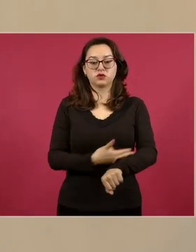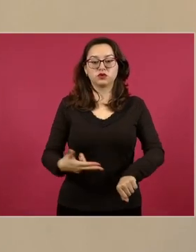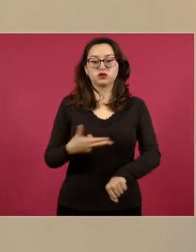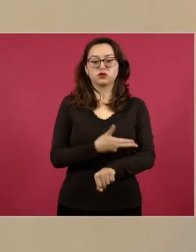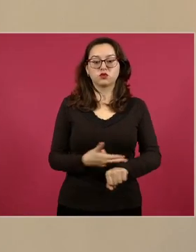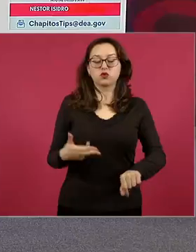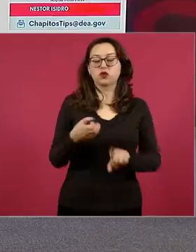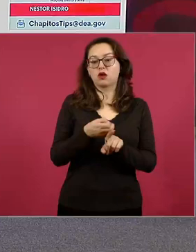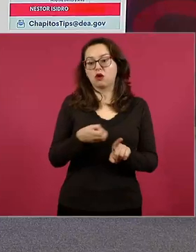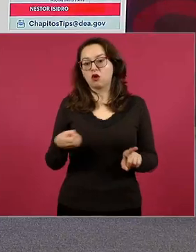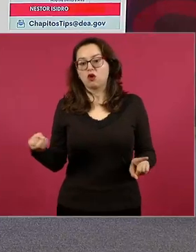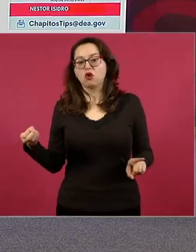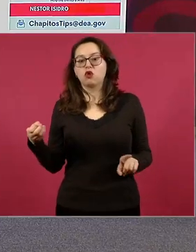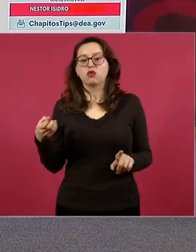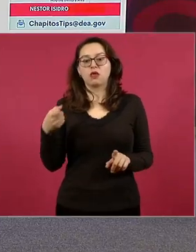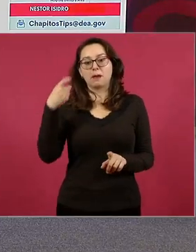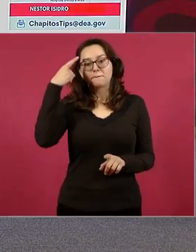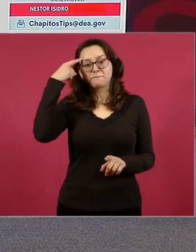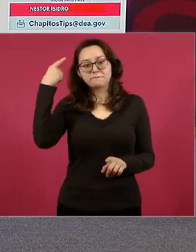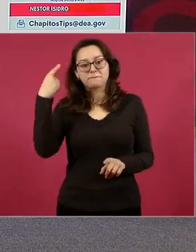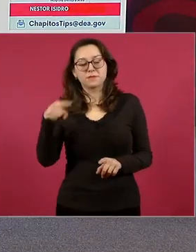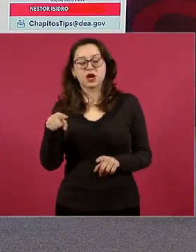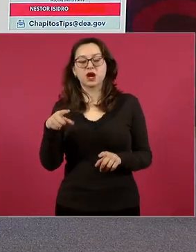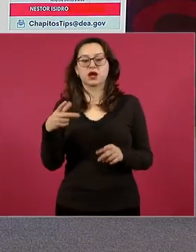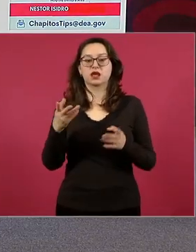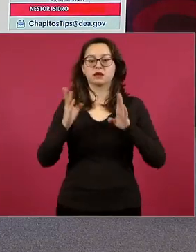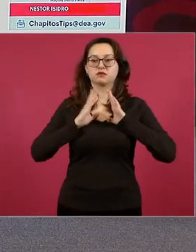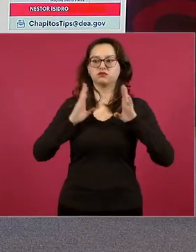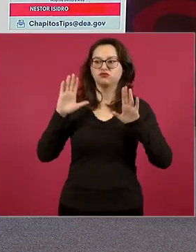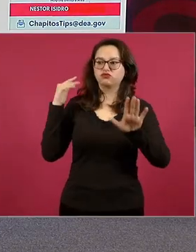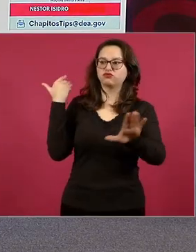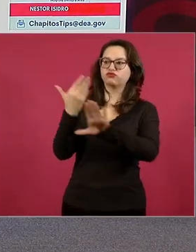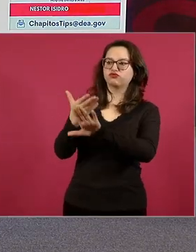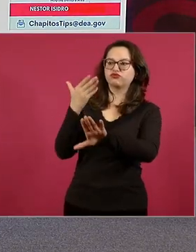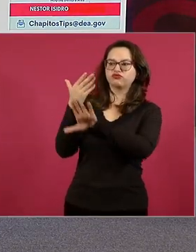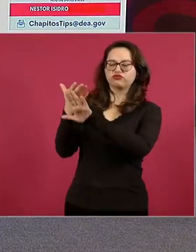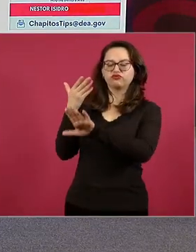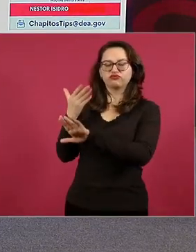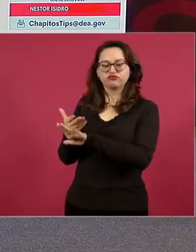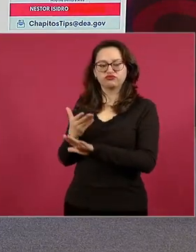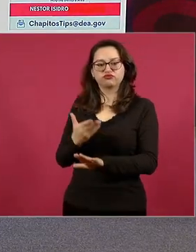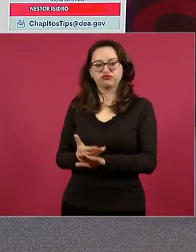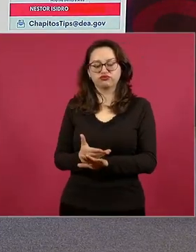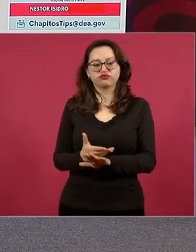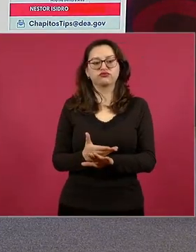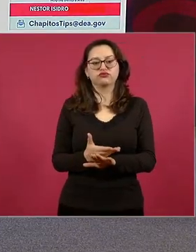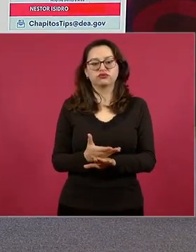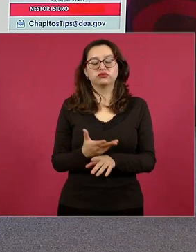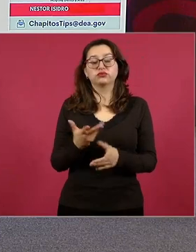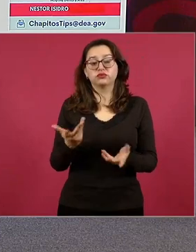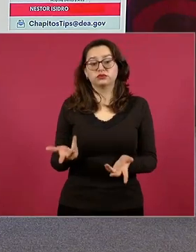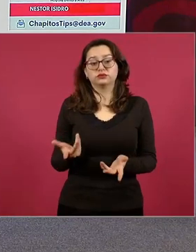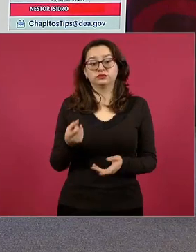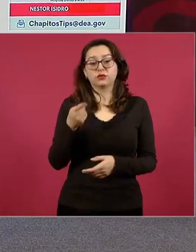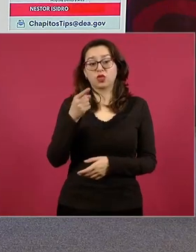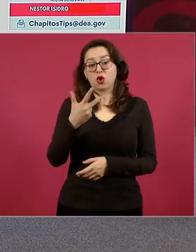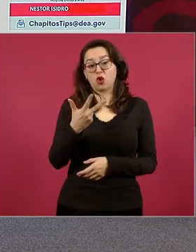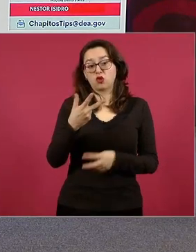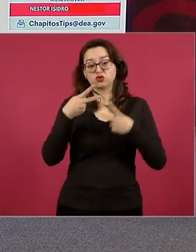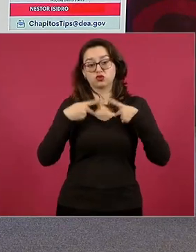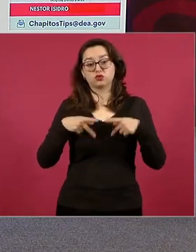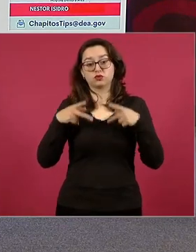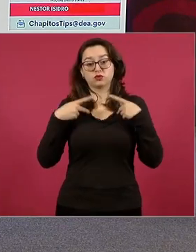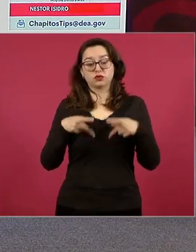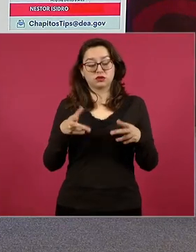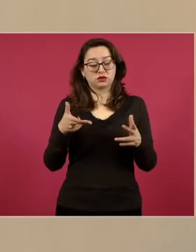encargado de organizar una serie de ataques contra personal del Ejército Mexicano, incluso se le relaciona con una ejecución de ocho personas